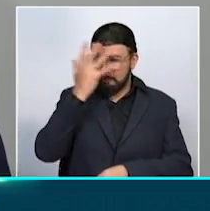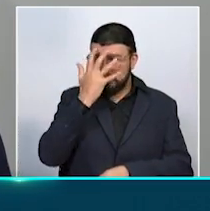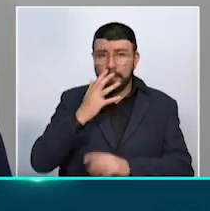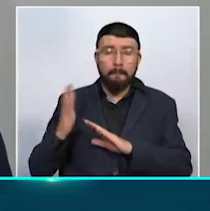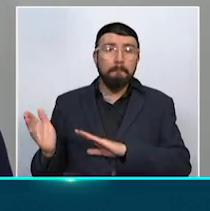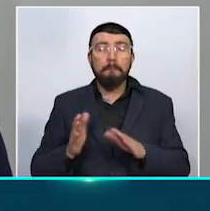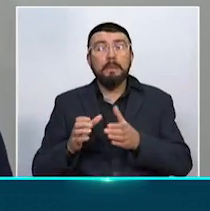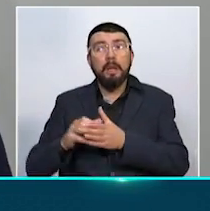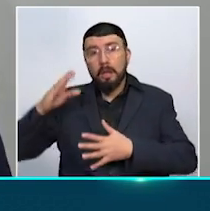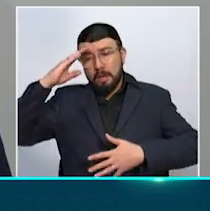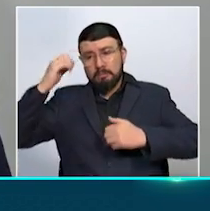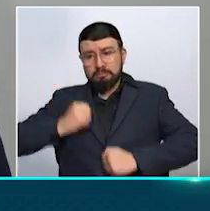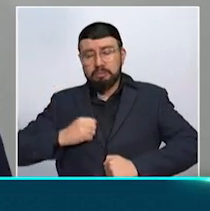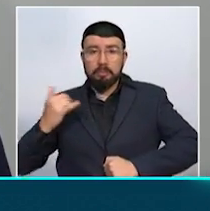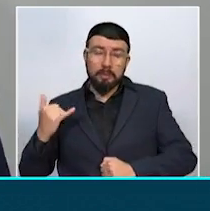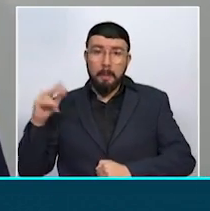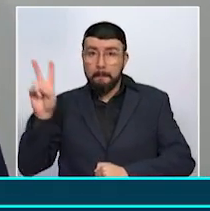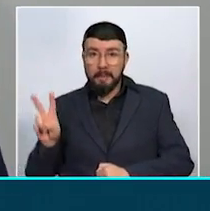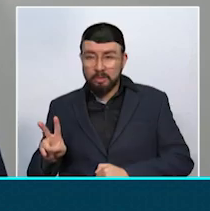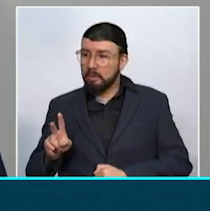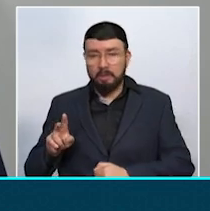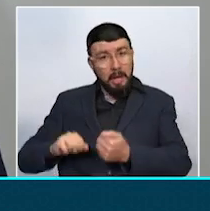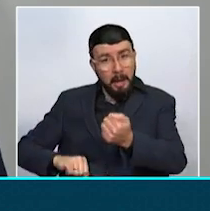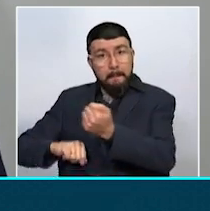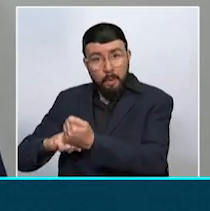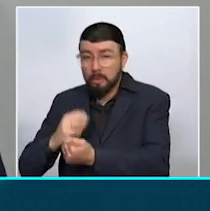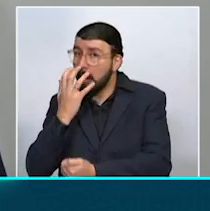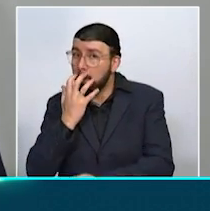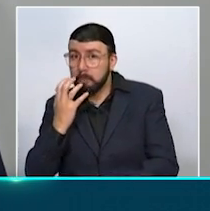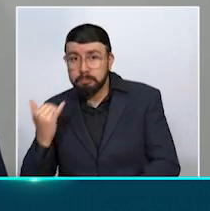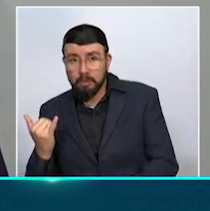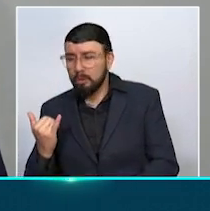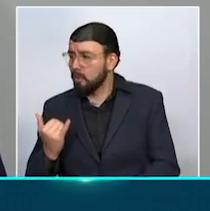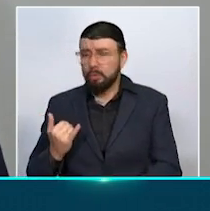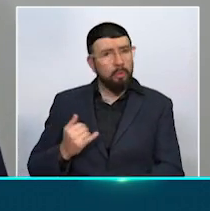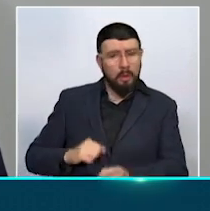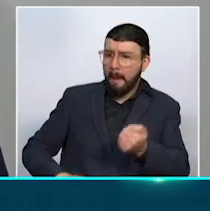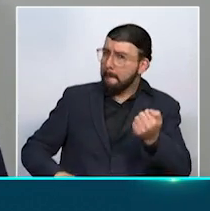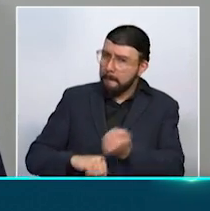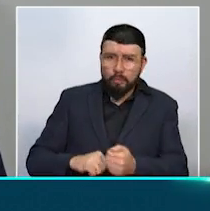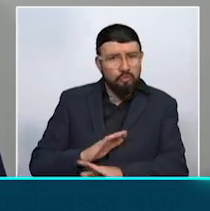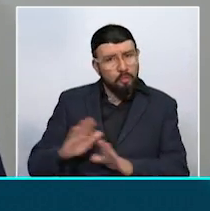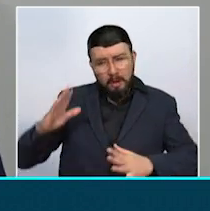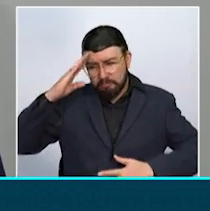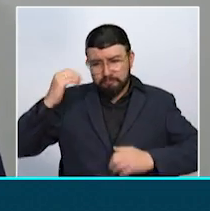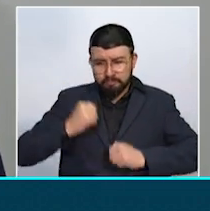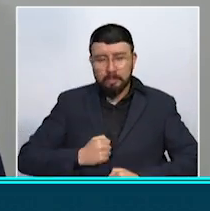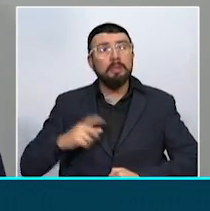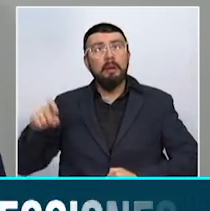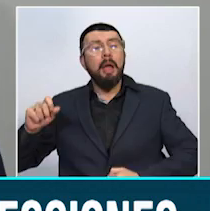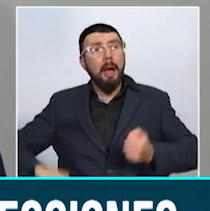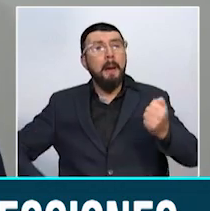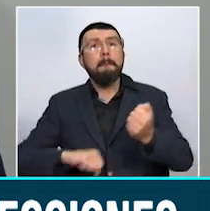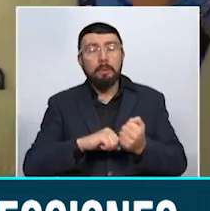Venezuela deben quitarle totalmente el respaldo al gobierno de barbarie, darles respaldo al presidente